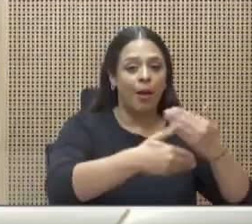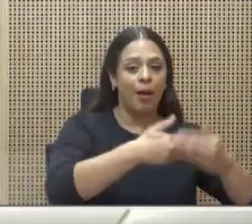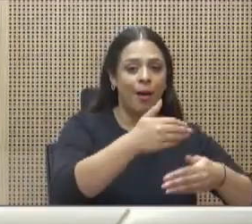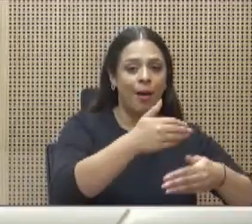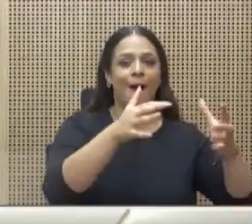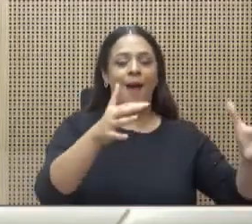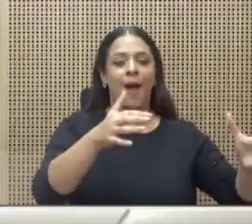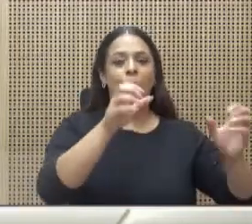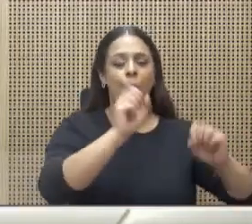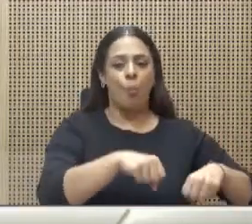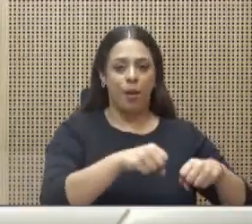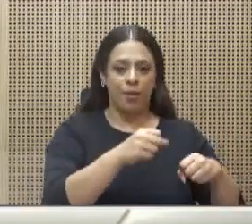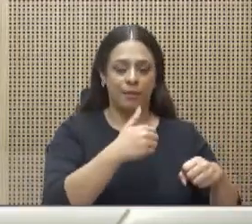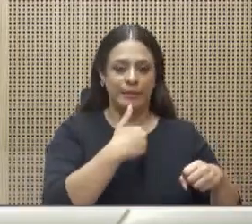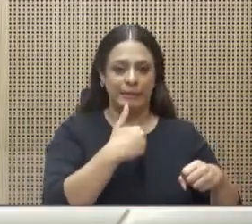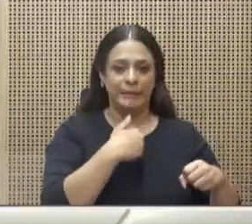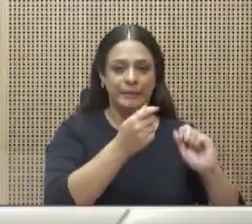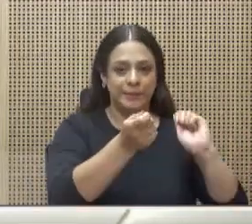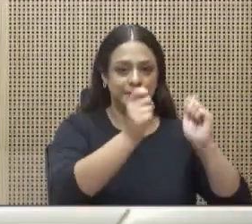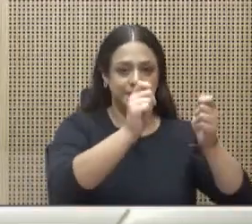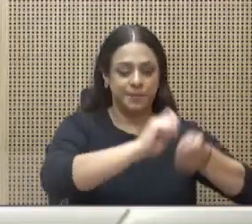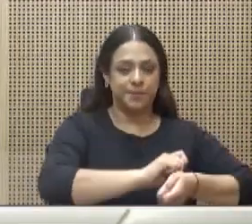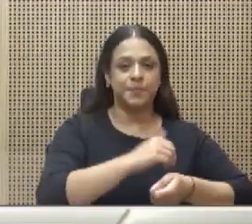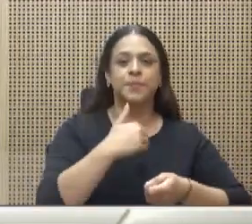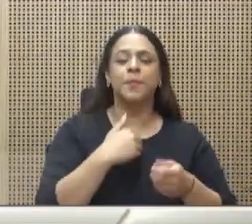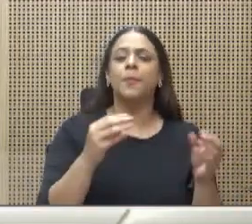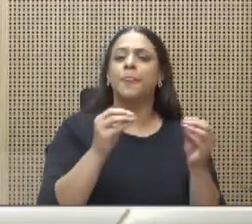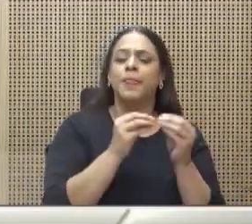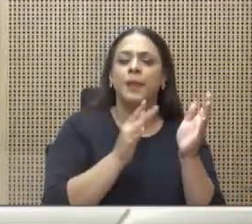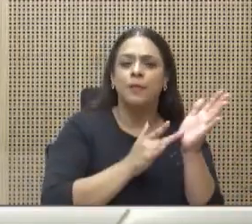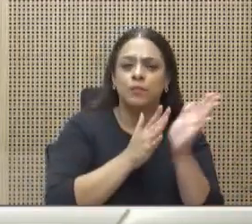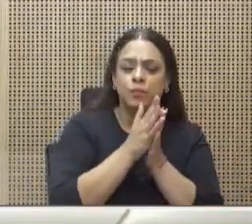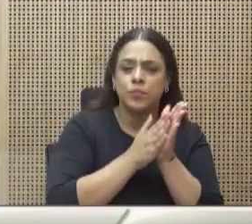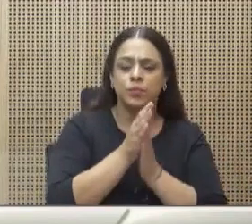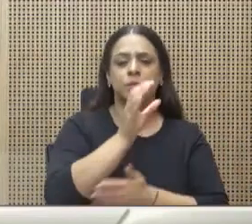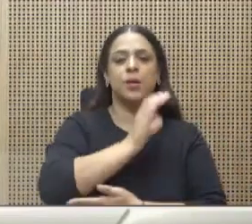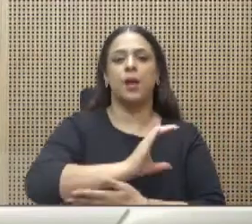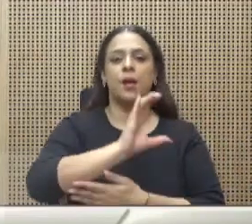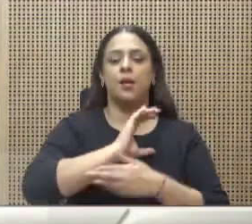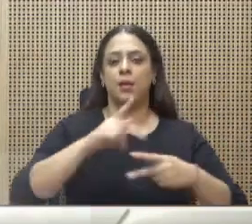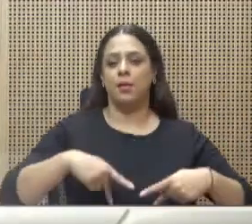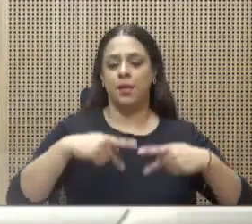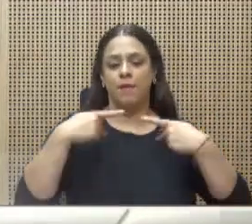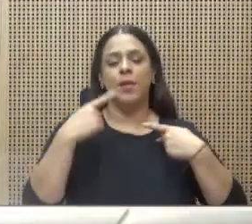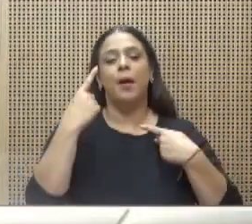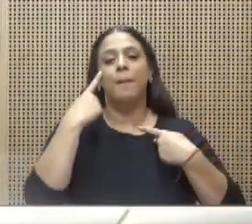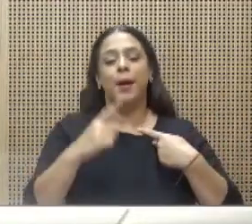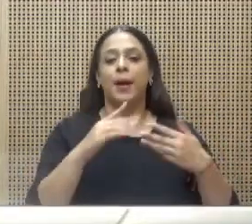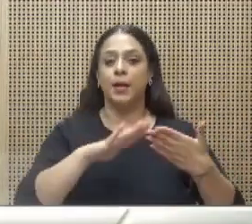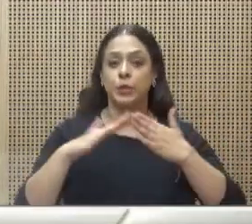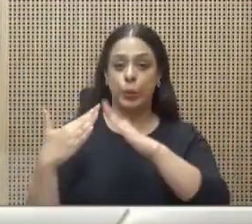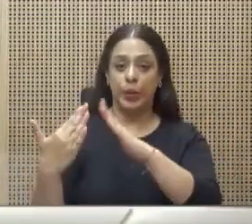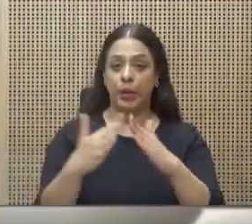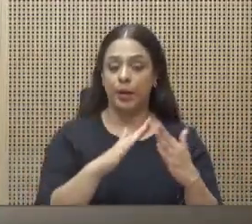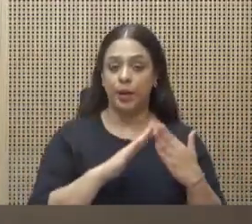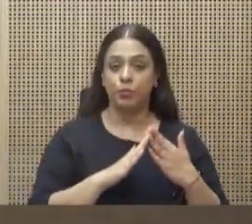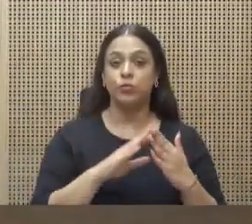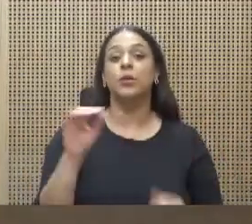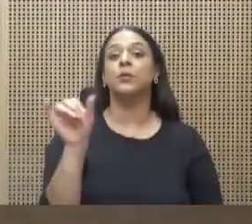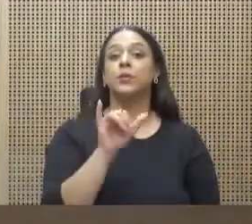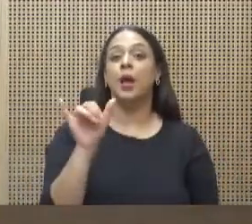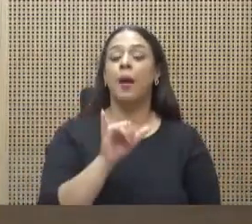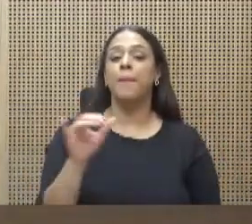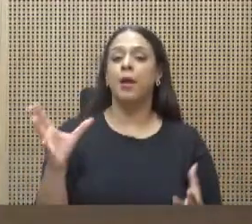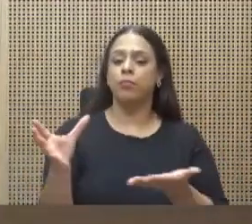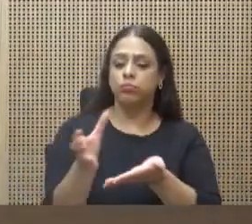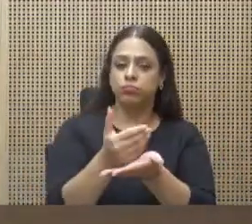esto se traduzca en mayores ingresos y calidad de vida para los ciudadanos, a la vez que se genera más recaudación para